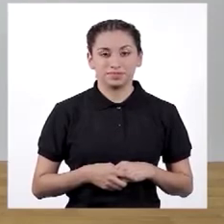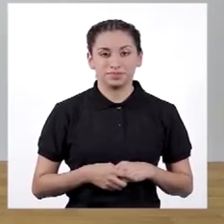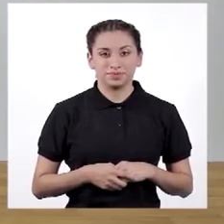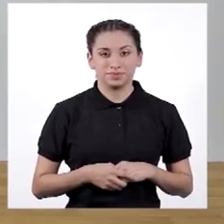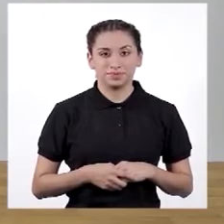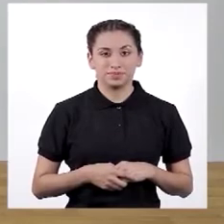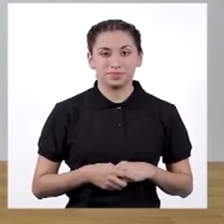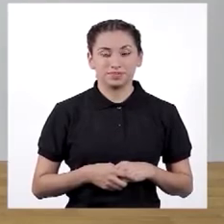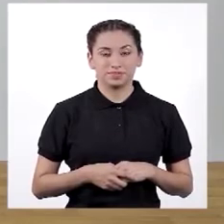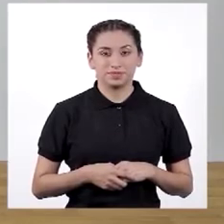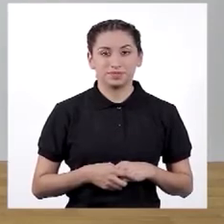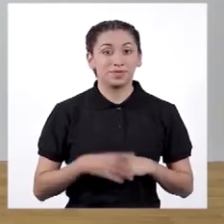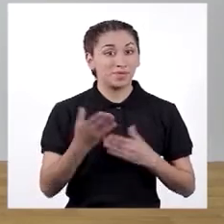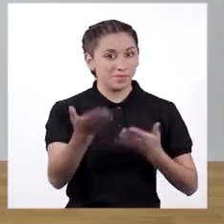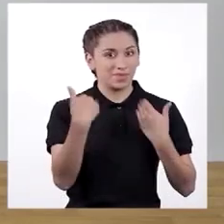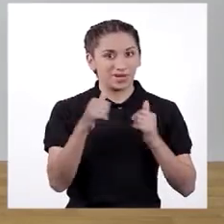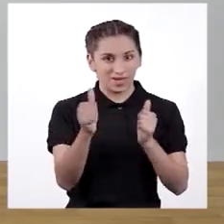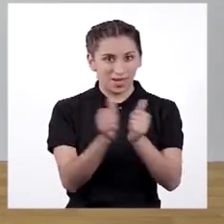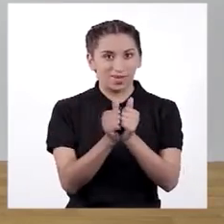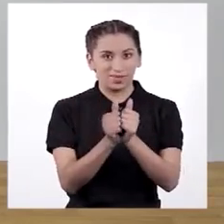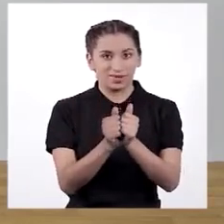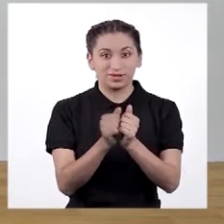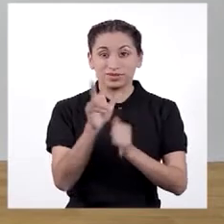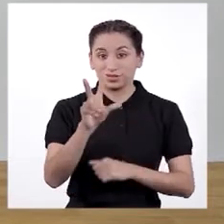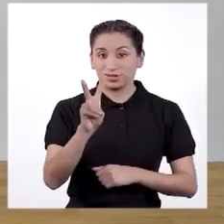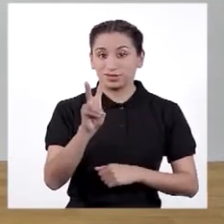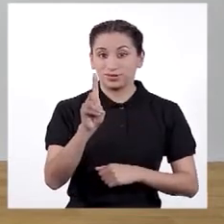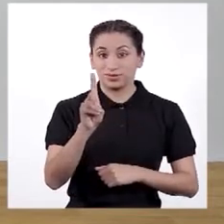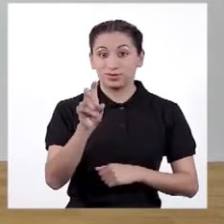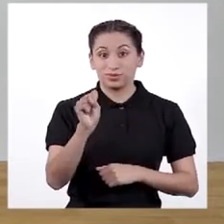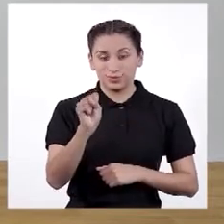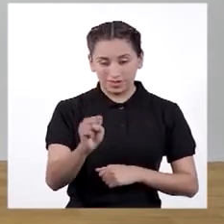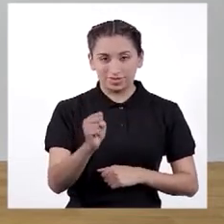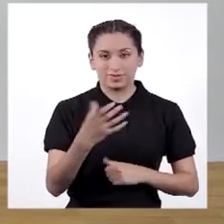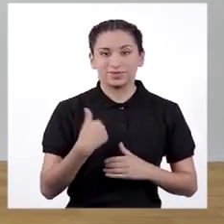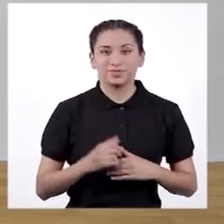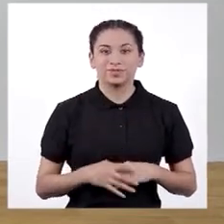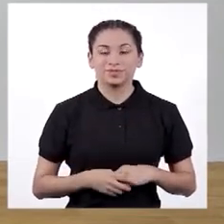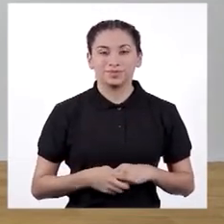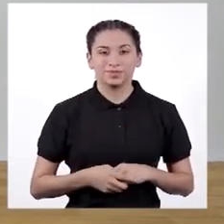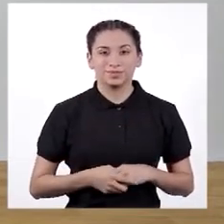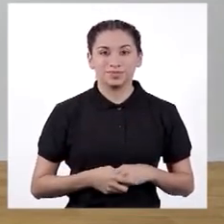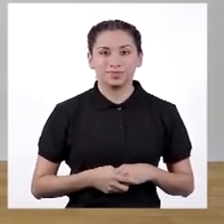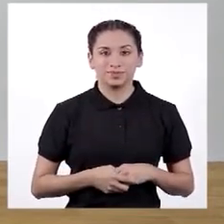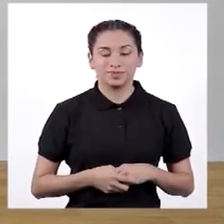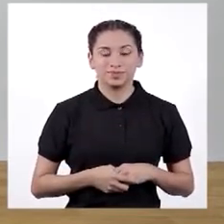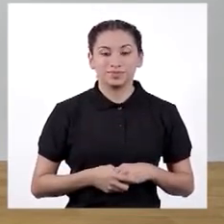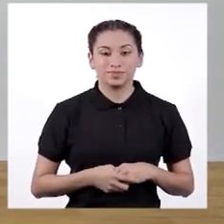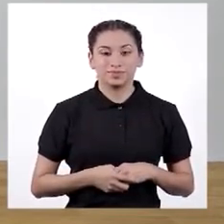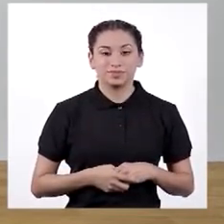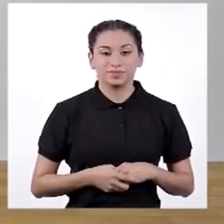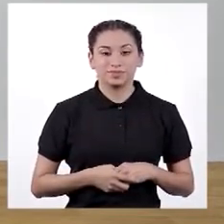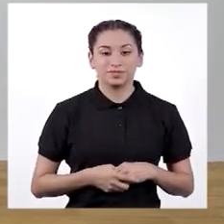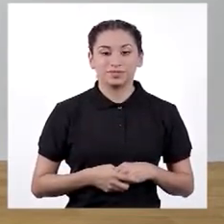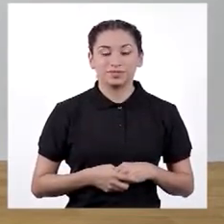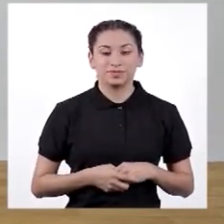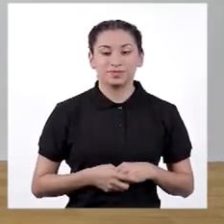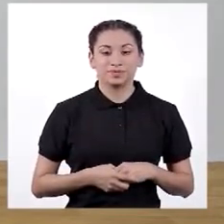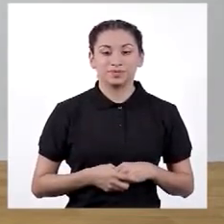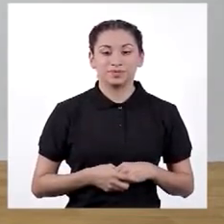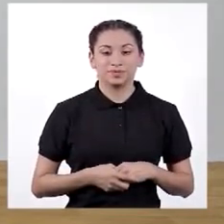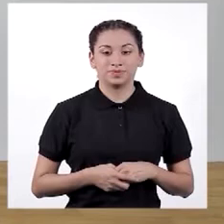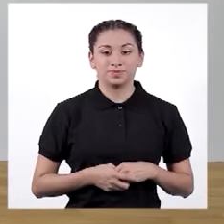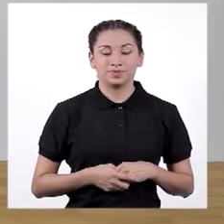sa, sa, salsa. Repítelo conmigo. 3, 2, 1, va. Sa, sa, sa,